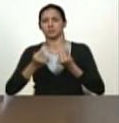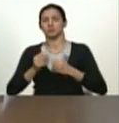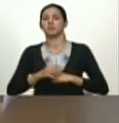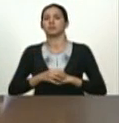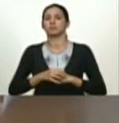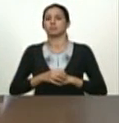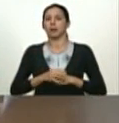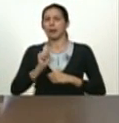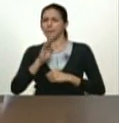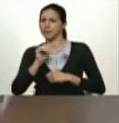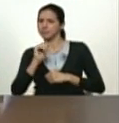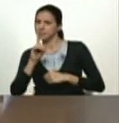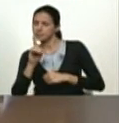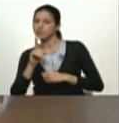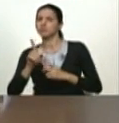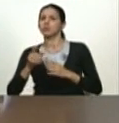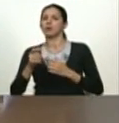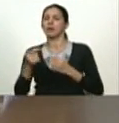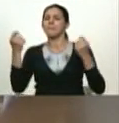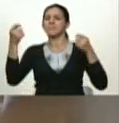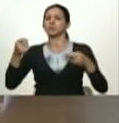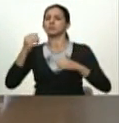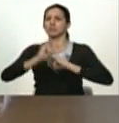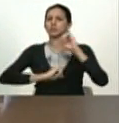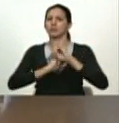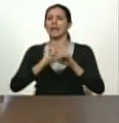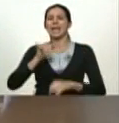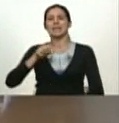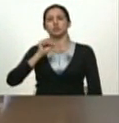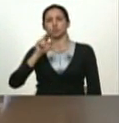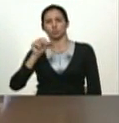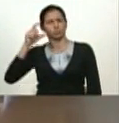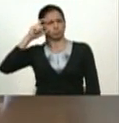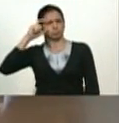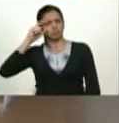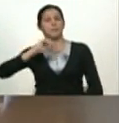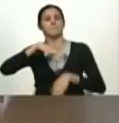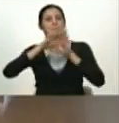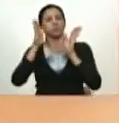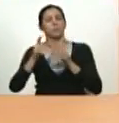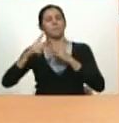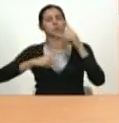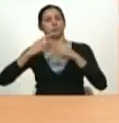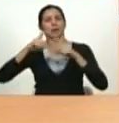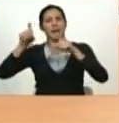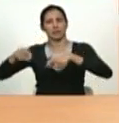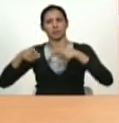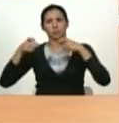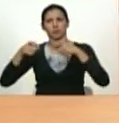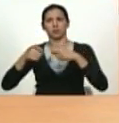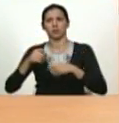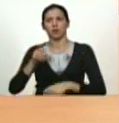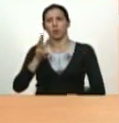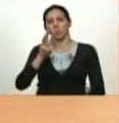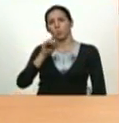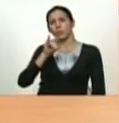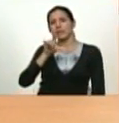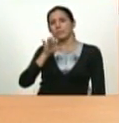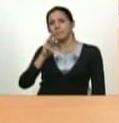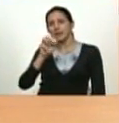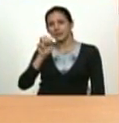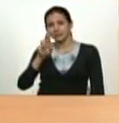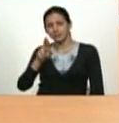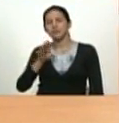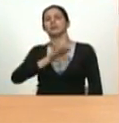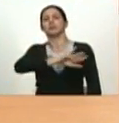comercio exterior e inversión internacional Jesús Faría ministro de producción agrícola y tierras Wilmar Castro Soteldo